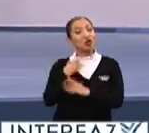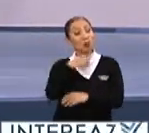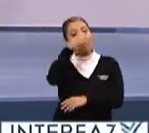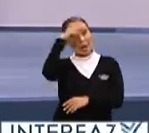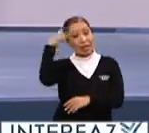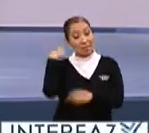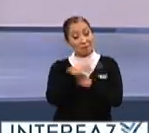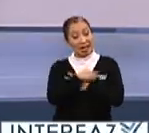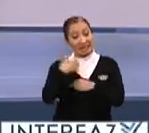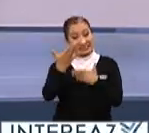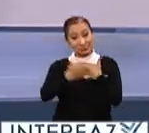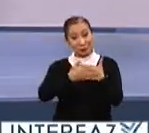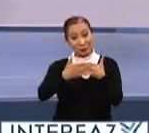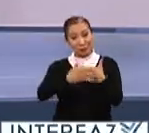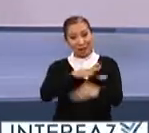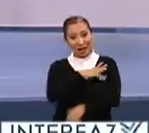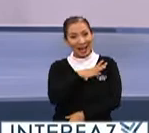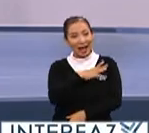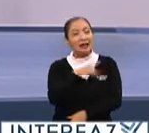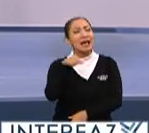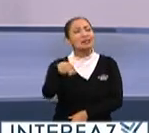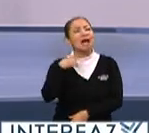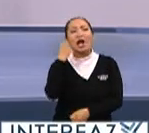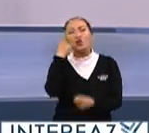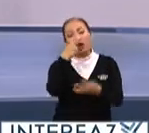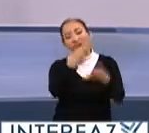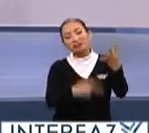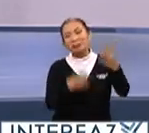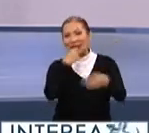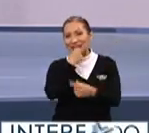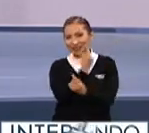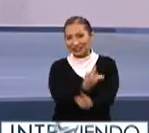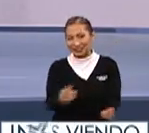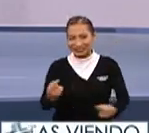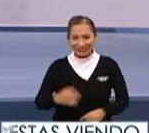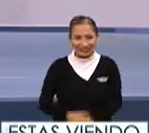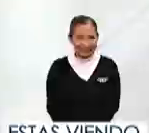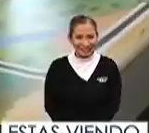en estas vacaciones que ya se acercan y estas son algunas opciones para los niños